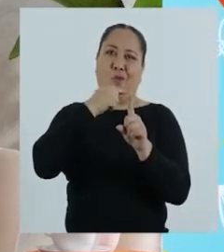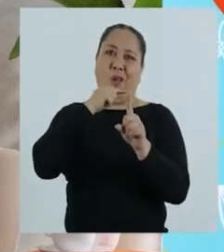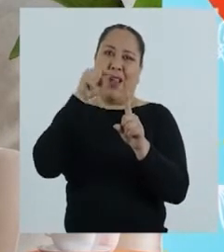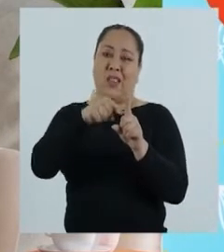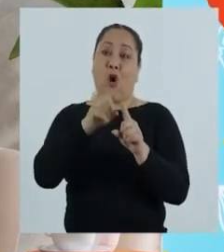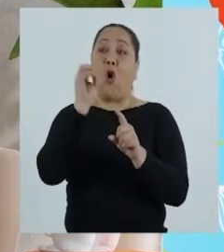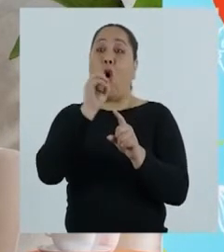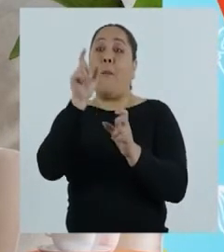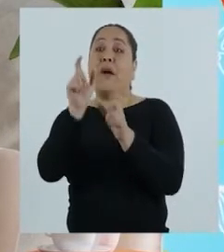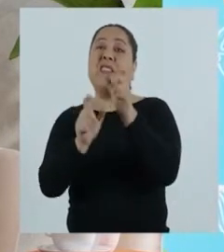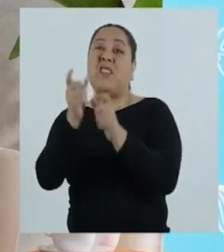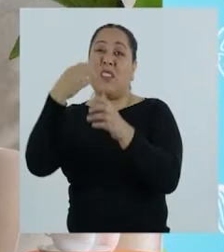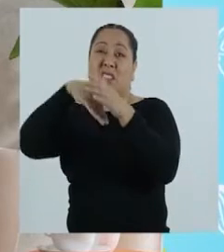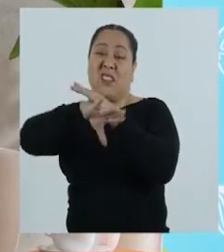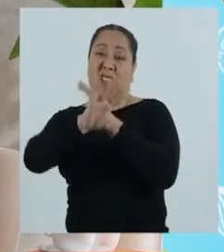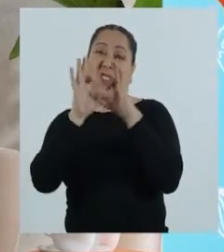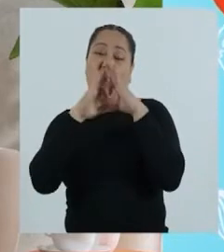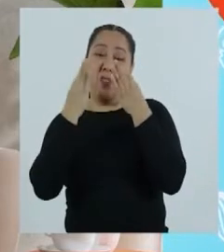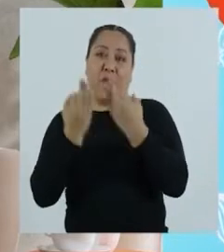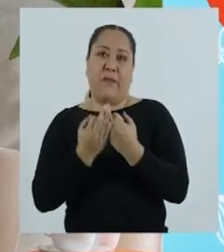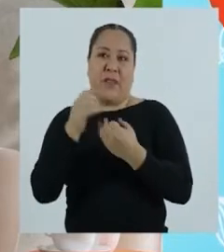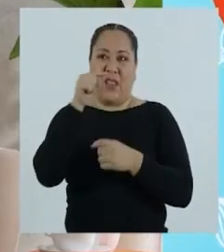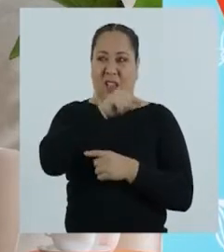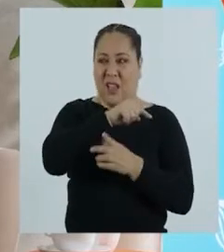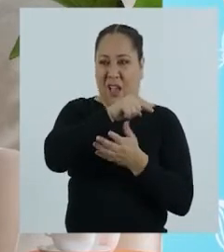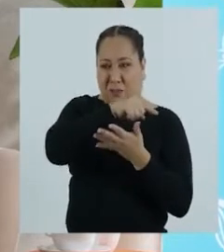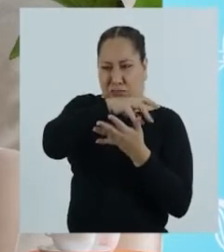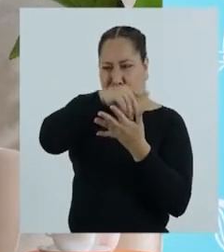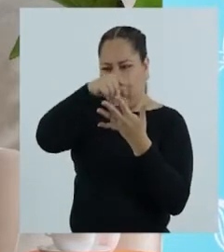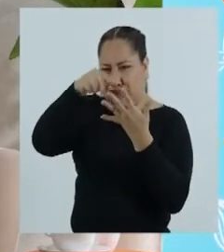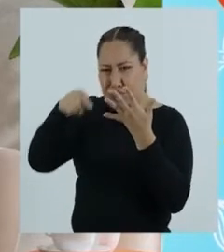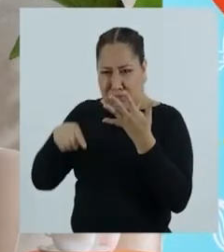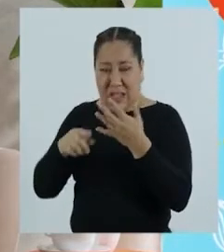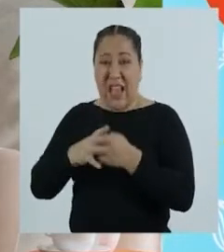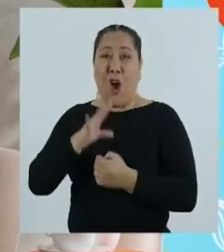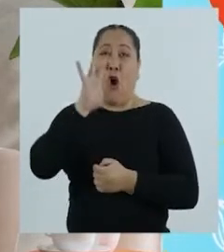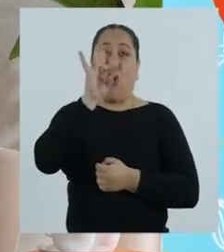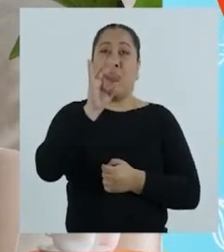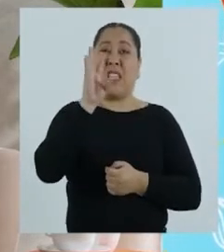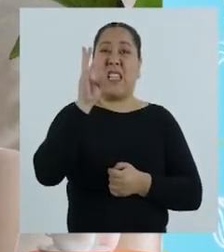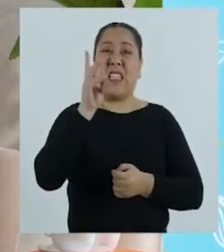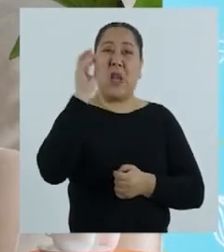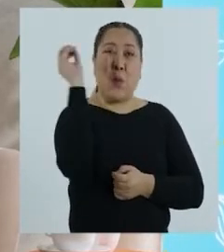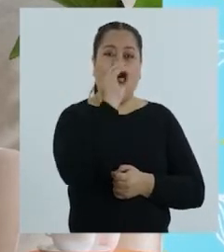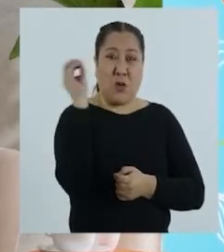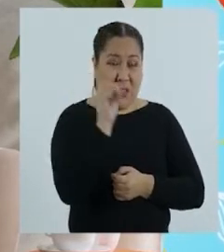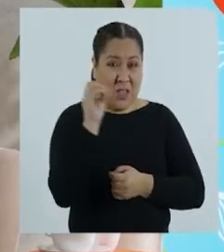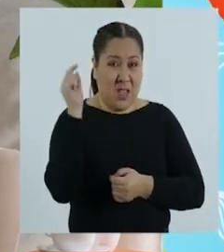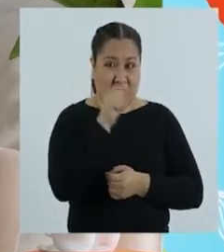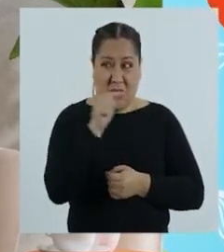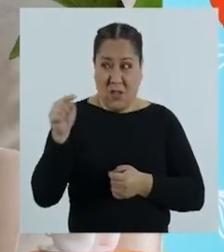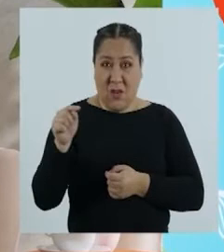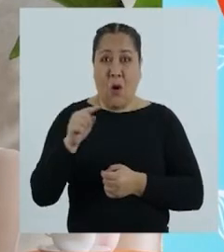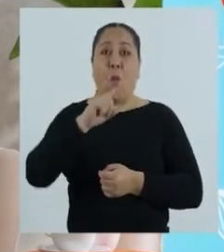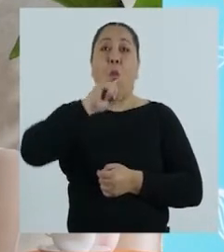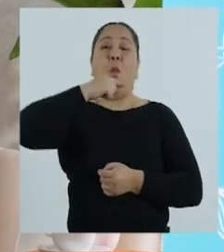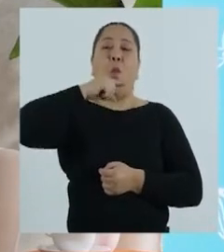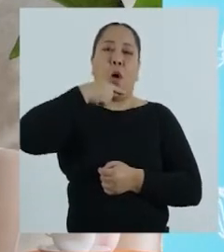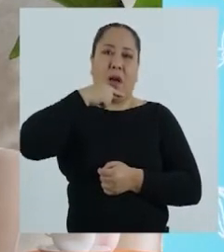violencia contra las mujeres y los integrantes del grupo familiar, de los cuales el 86% de